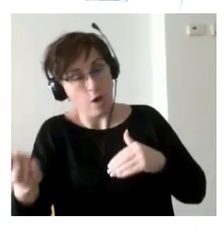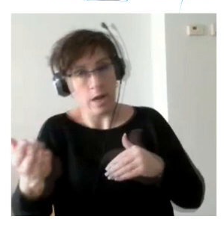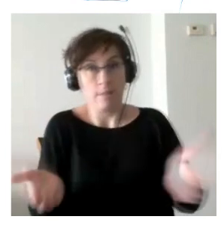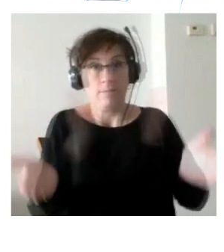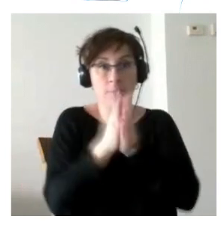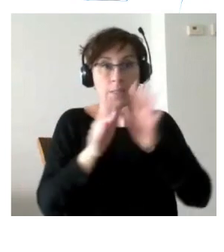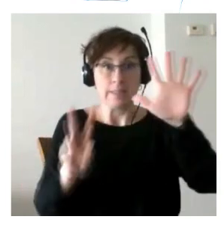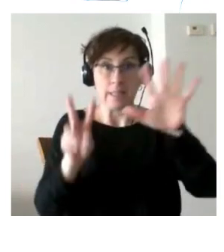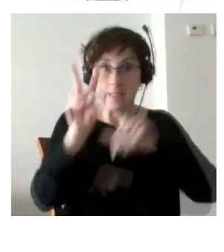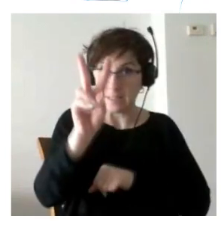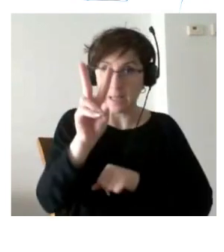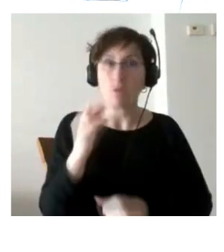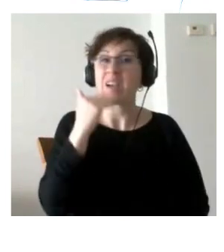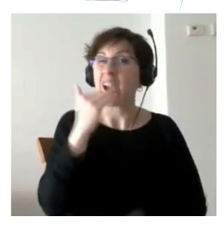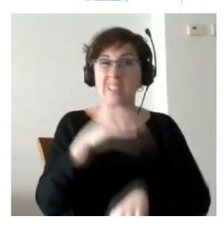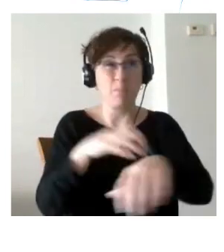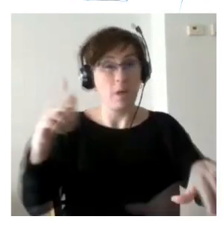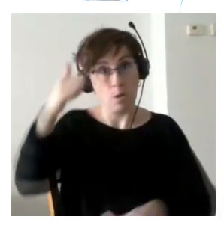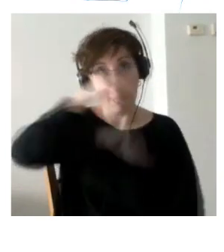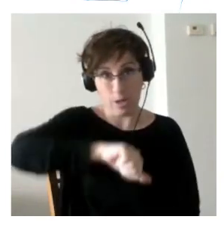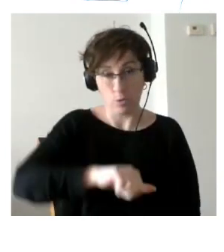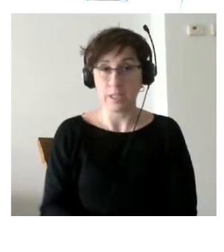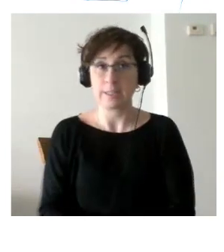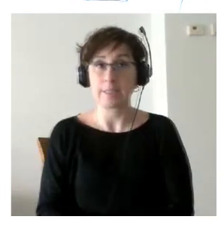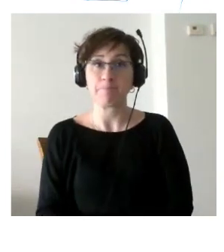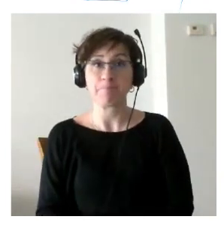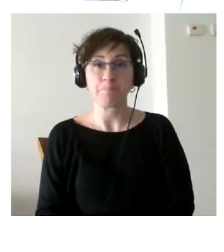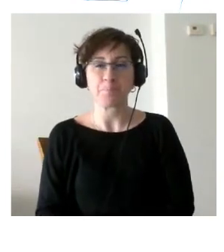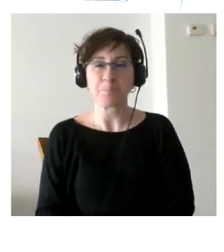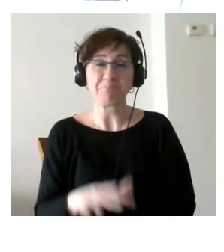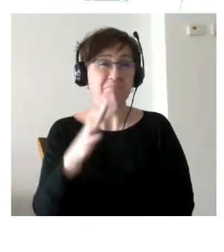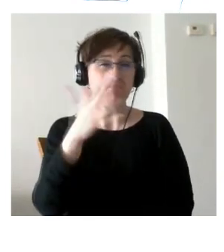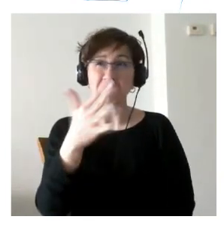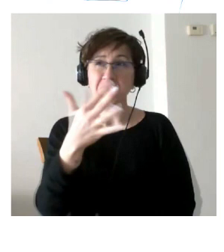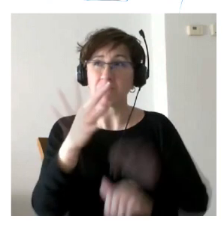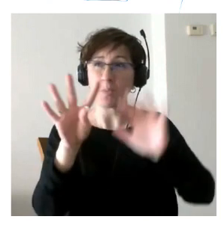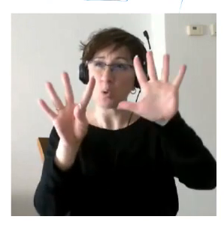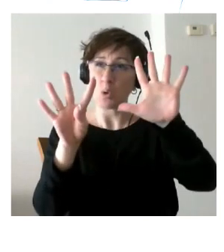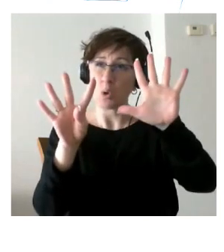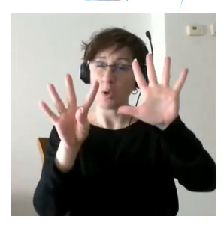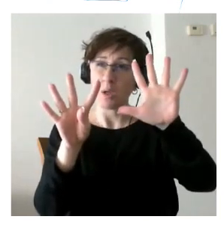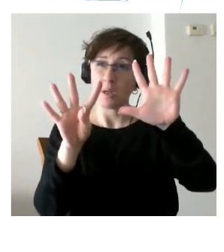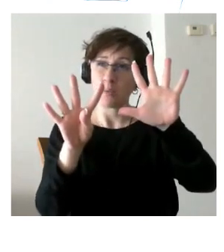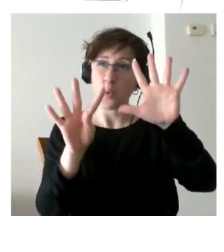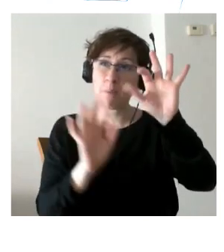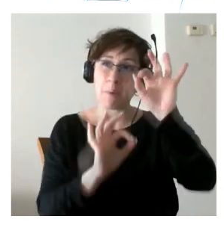casi todos eran varones no se llegaba llegaba a ese 9% que la población penitenciaria